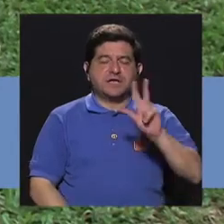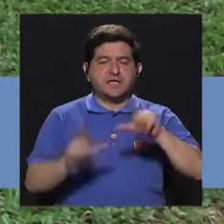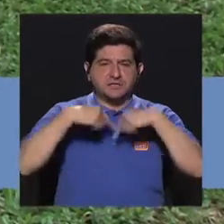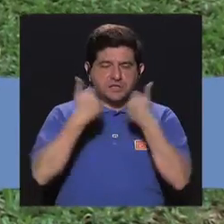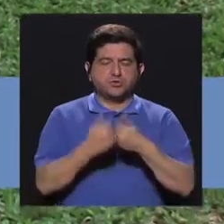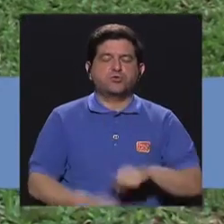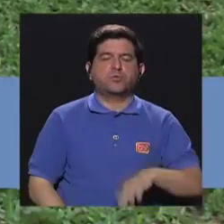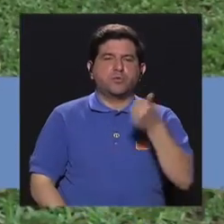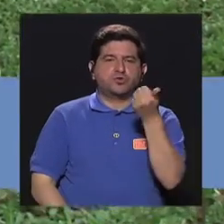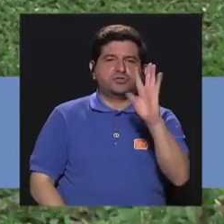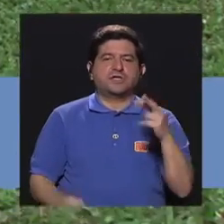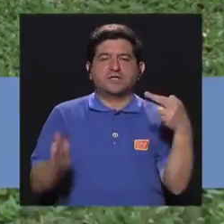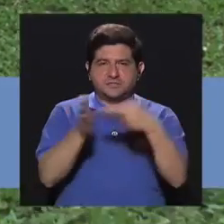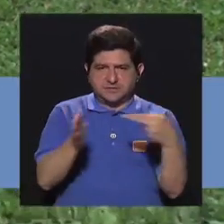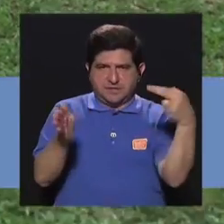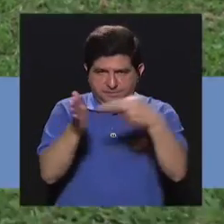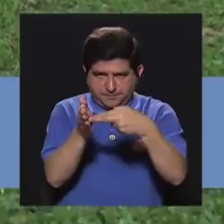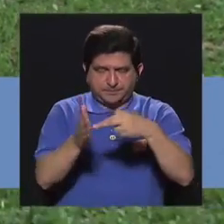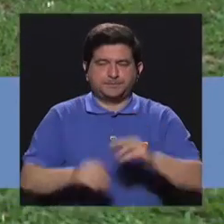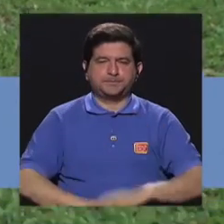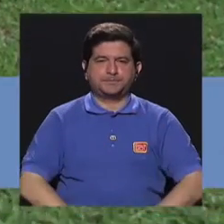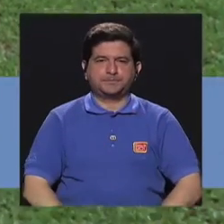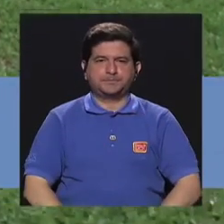series de 15 a 20 repeticiones.